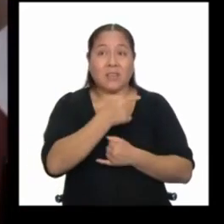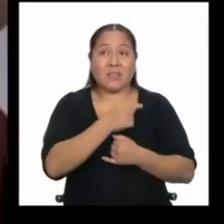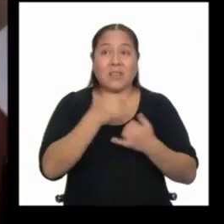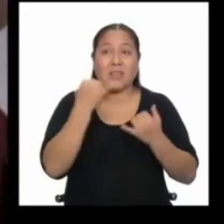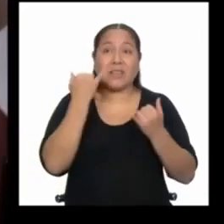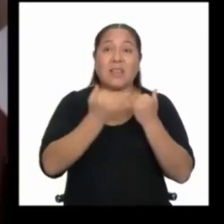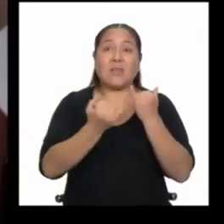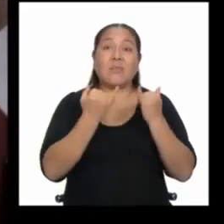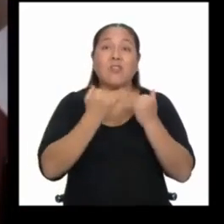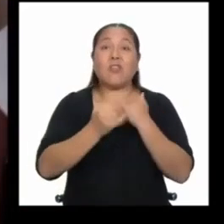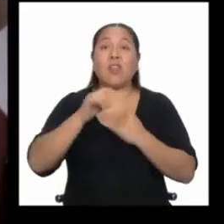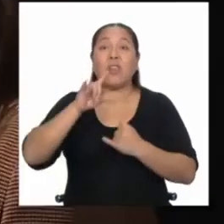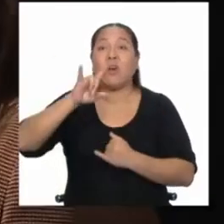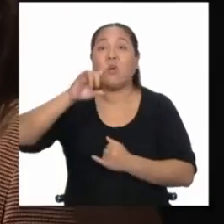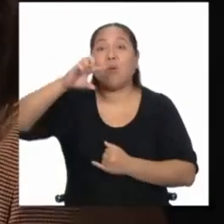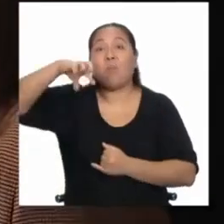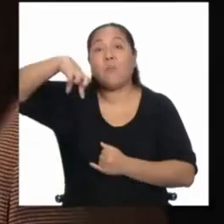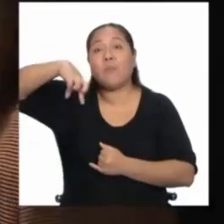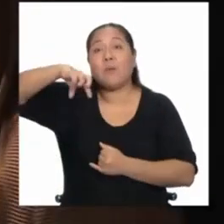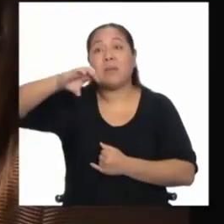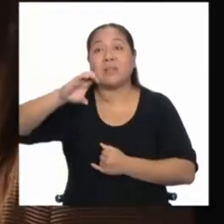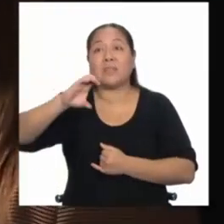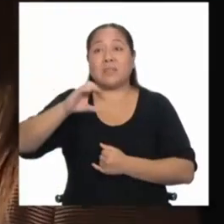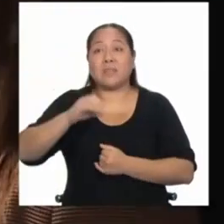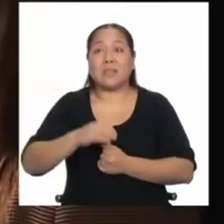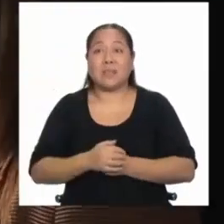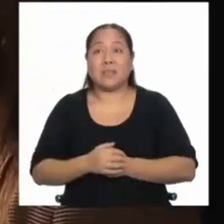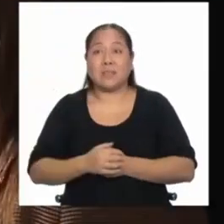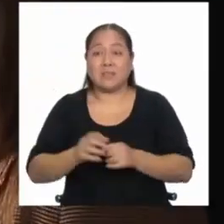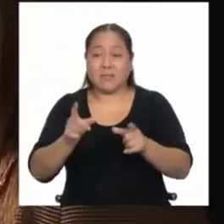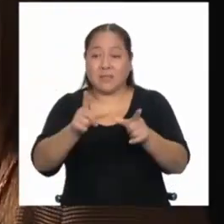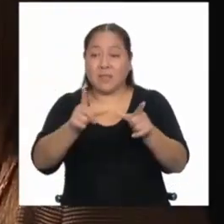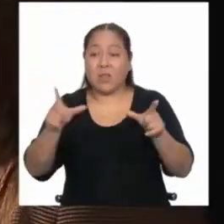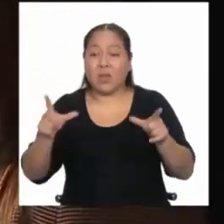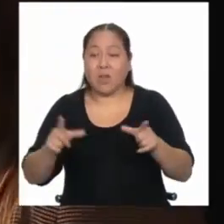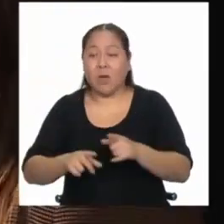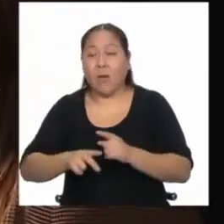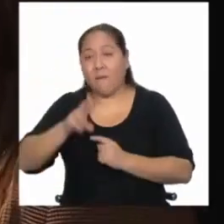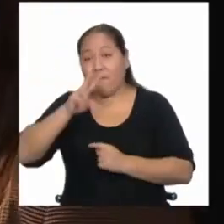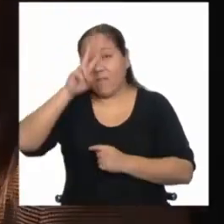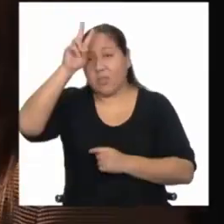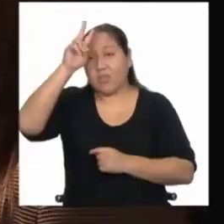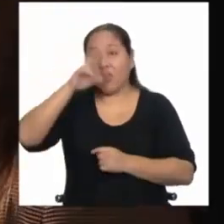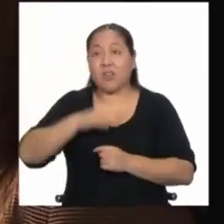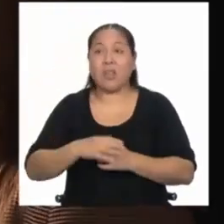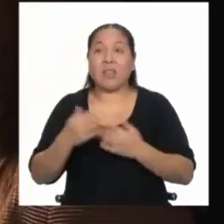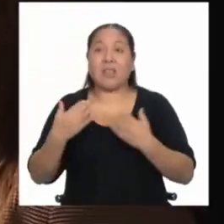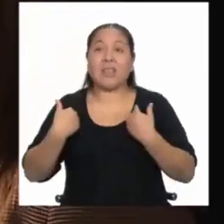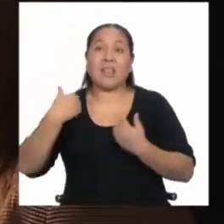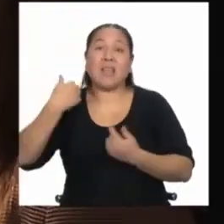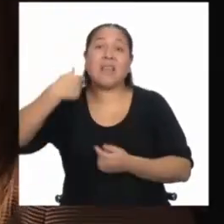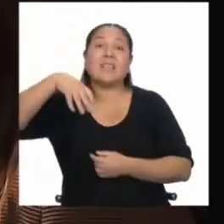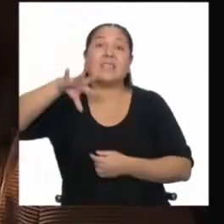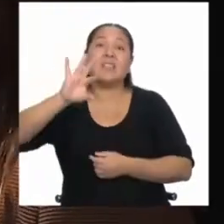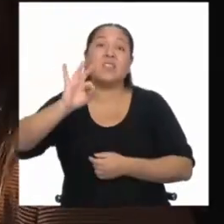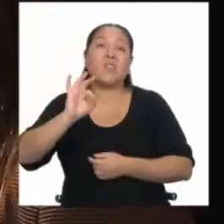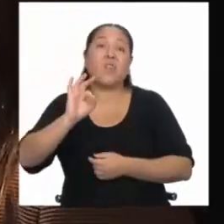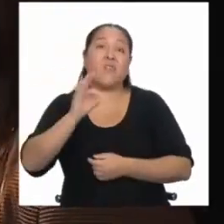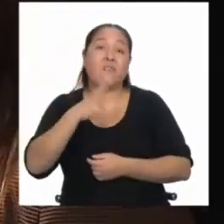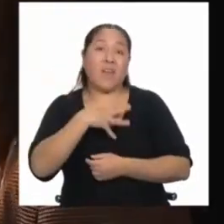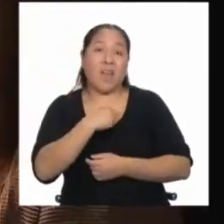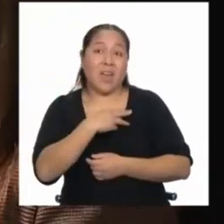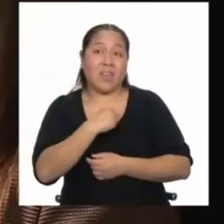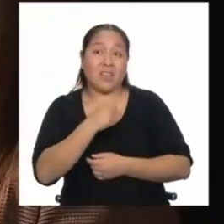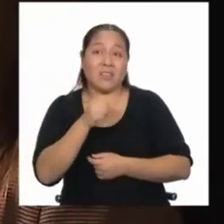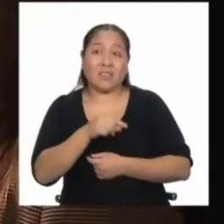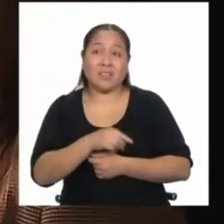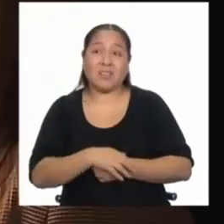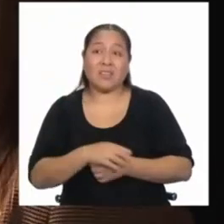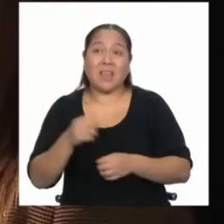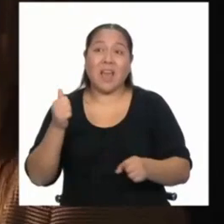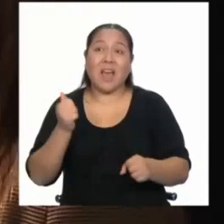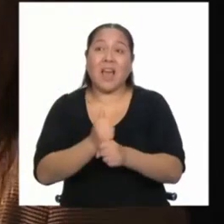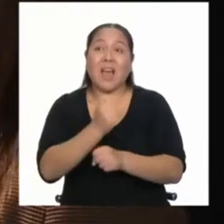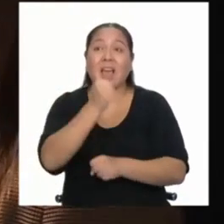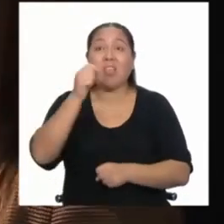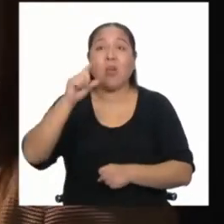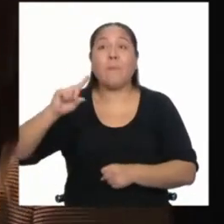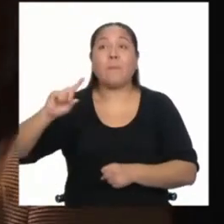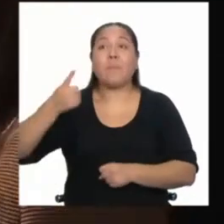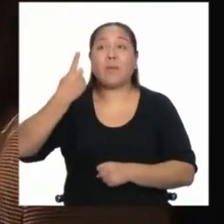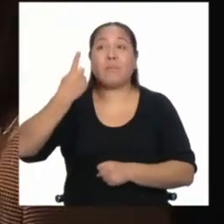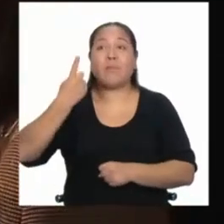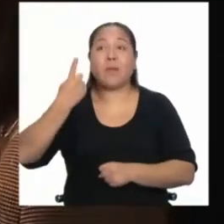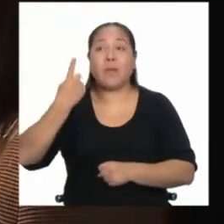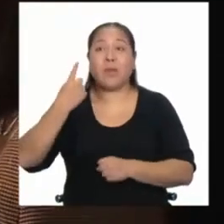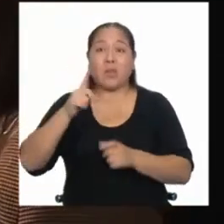graduado de la UPC, maneja todo el espacio de La Victoria. Tiene 19 años. Y acaba de ganar primer